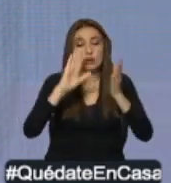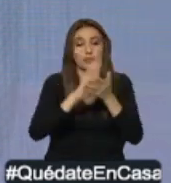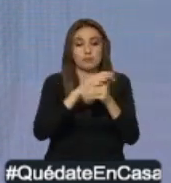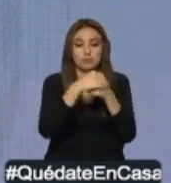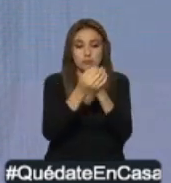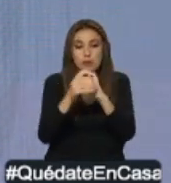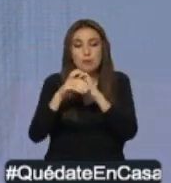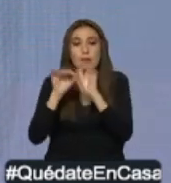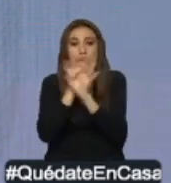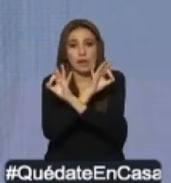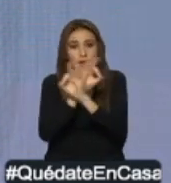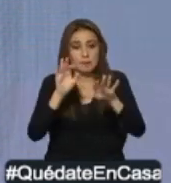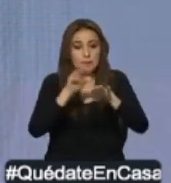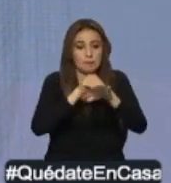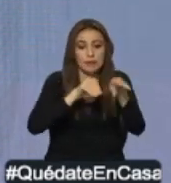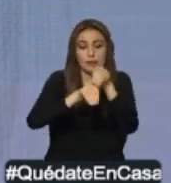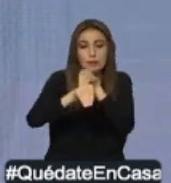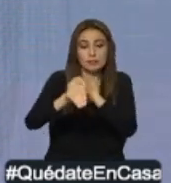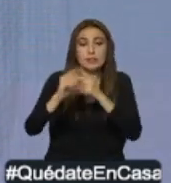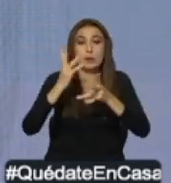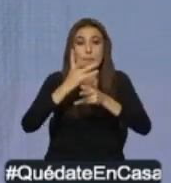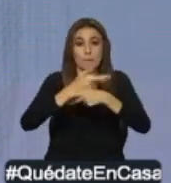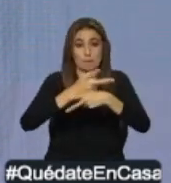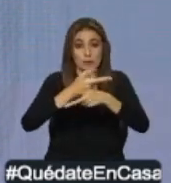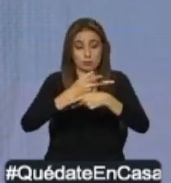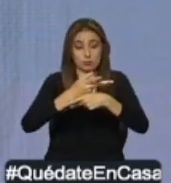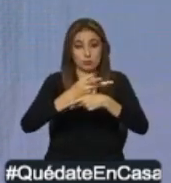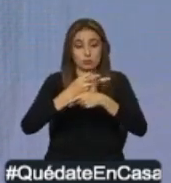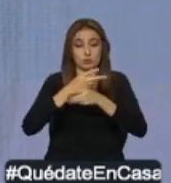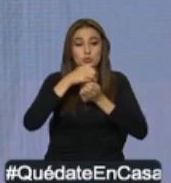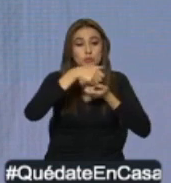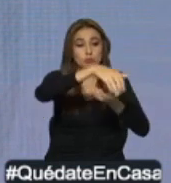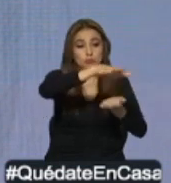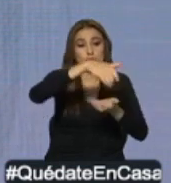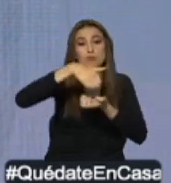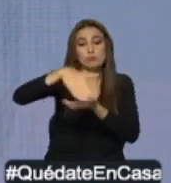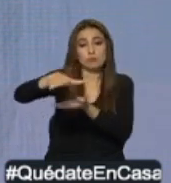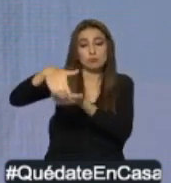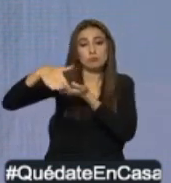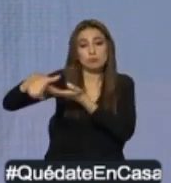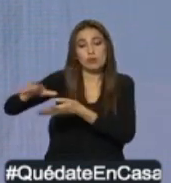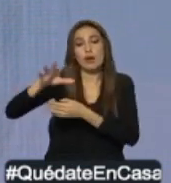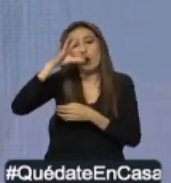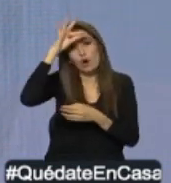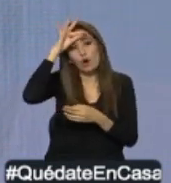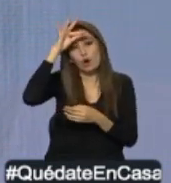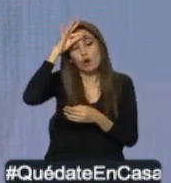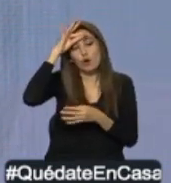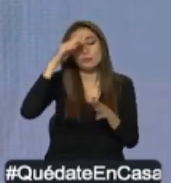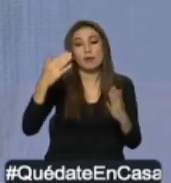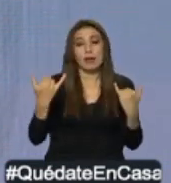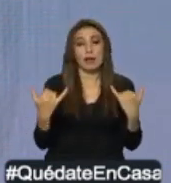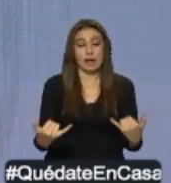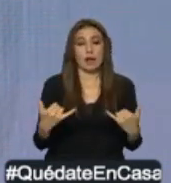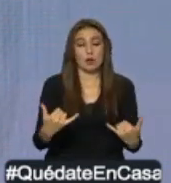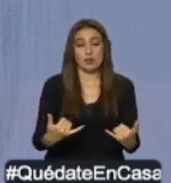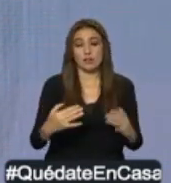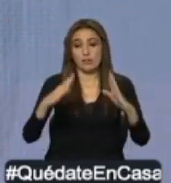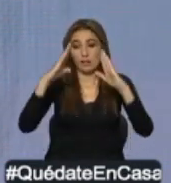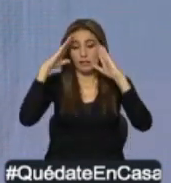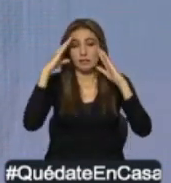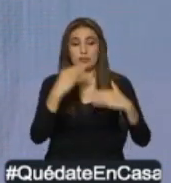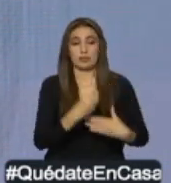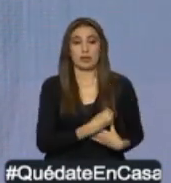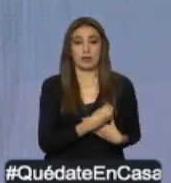sanitaria. Estos productos naturales serán distribuidos a los hospitales que atienden a pacientes con COVID-19.